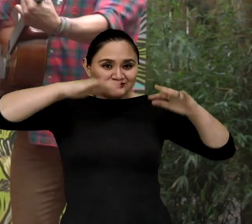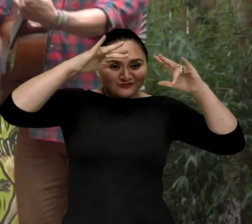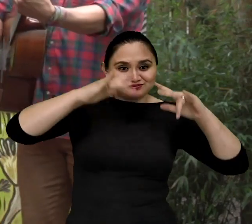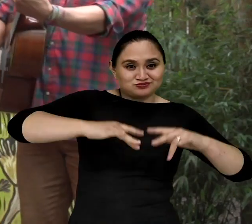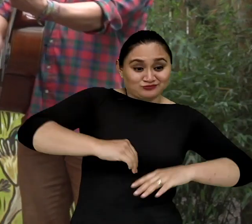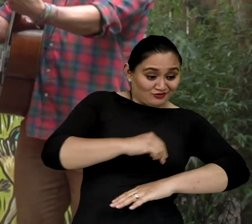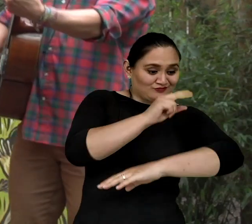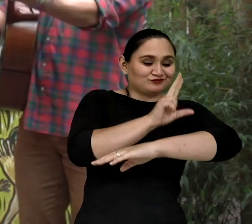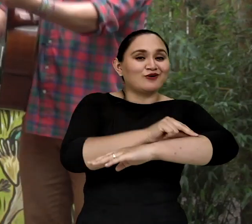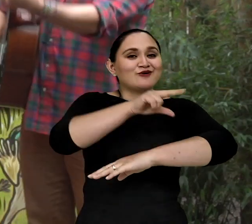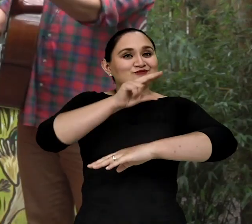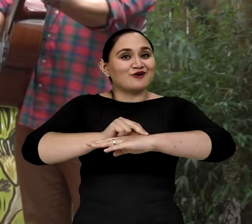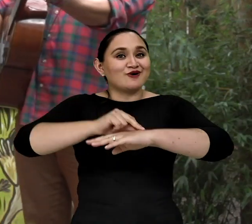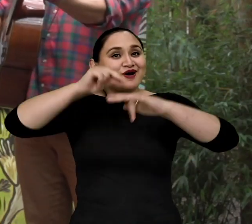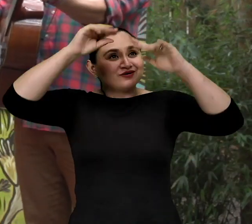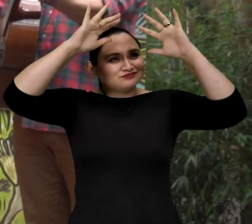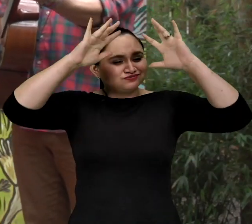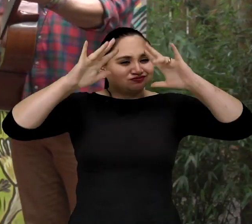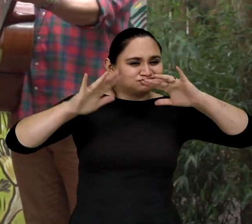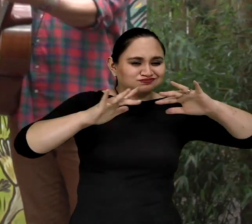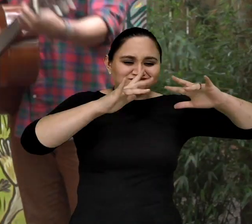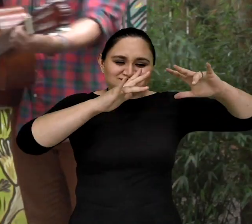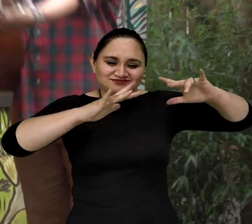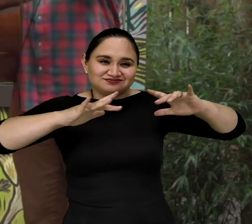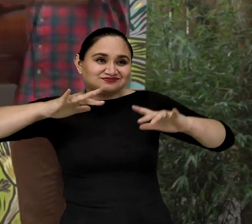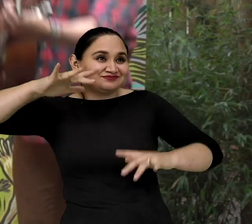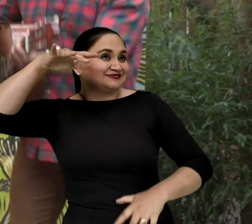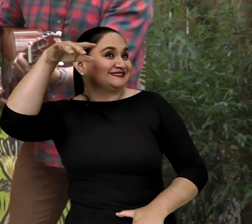Rato a tom bajo la lluvia